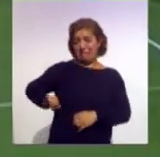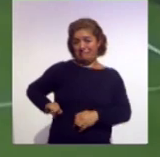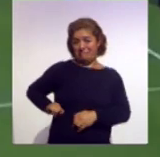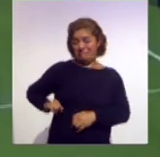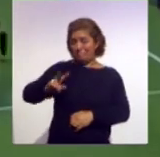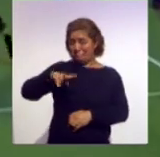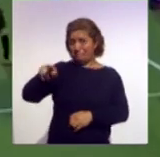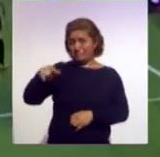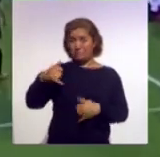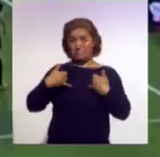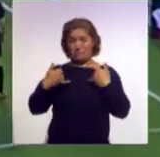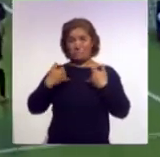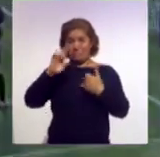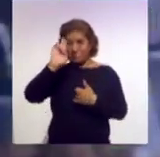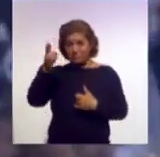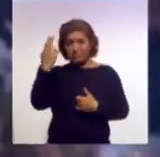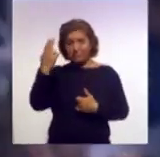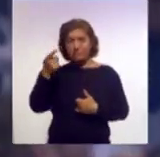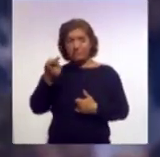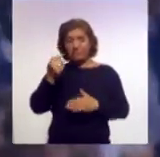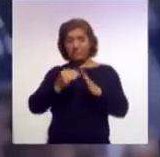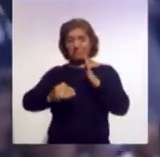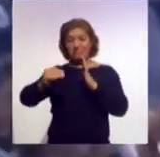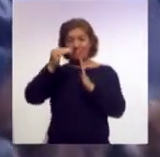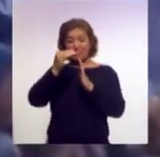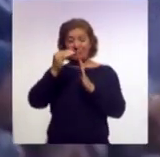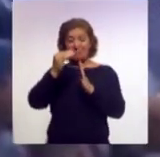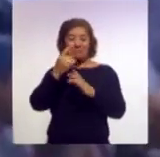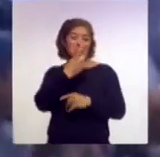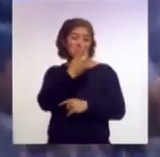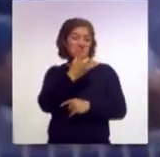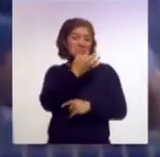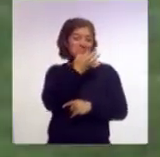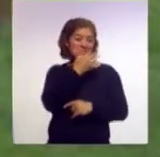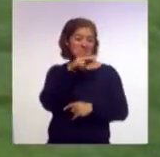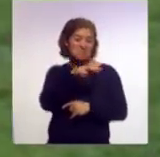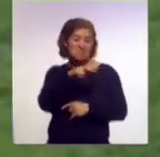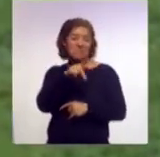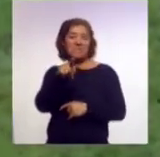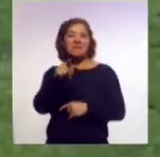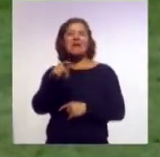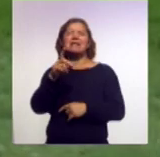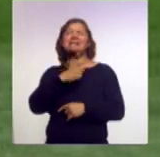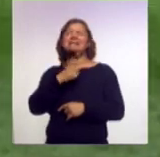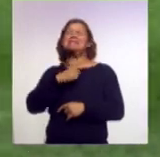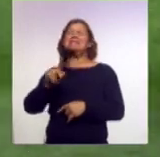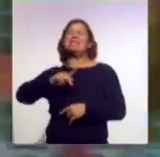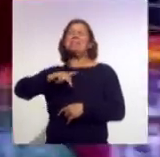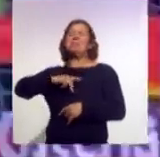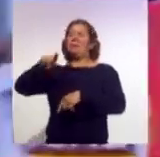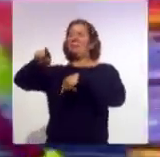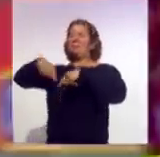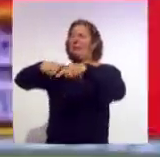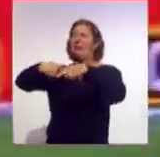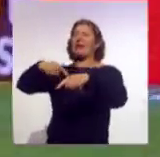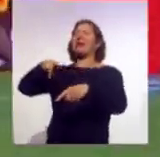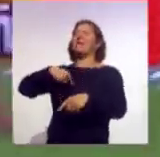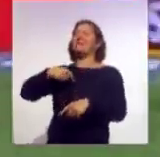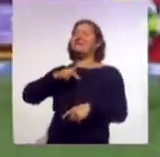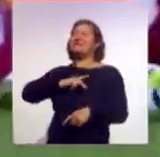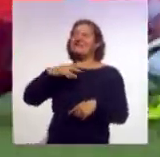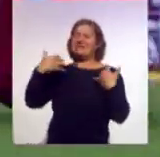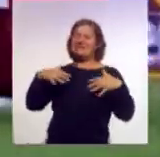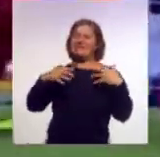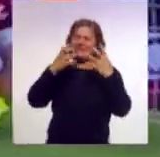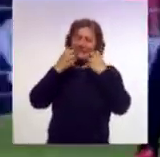universitarios se vieron arriba en el marcador al minuto 18 por un autogol de Luis Vicente Jerez. Posteriormente, los